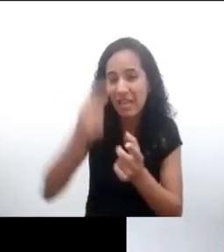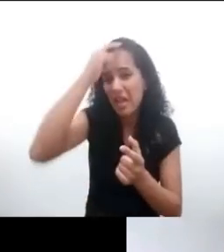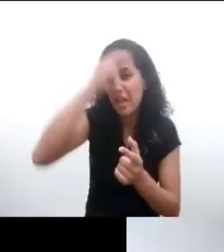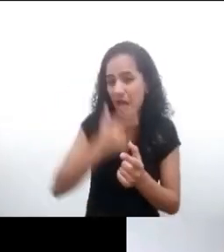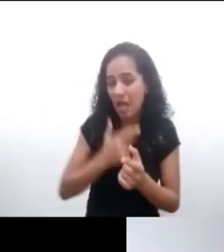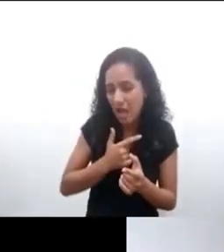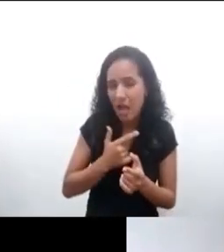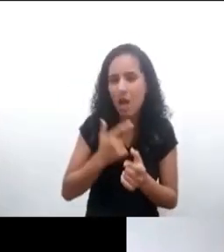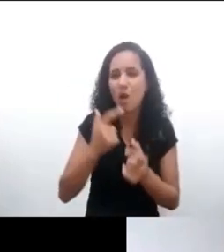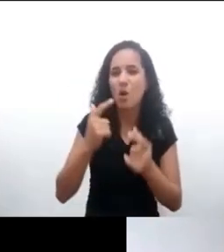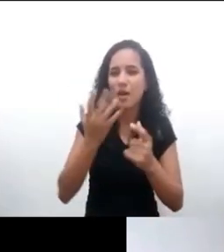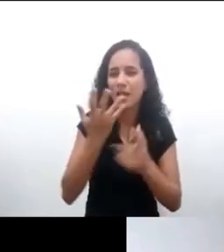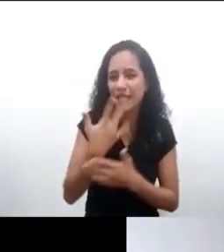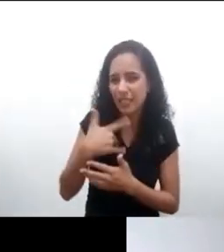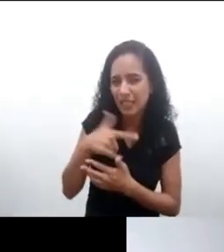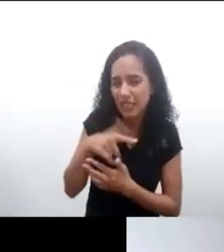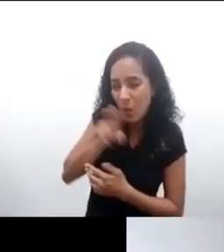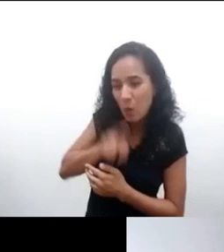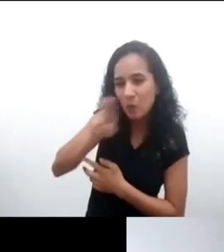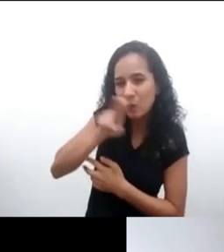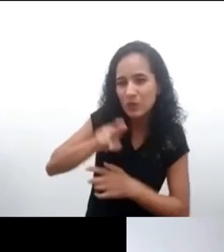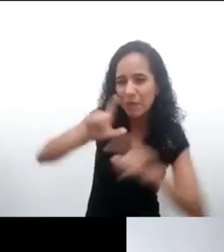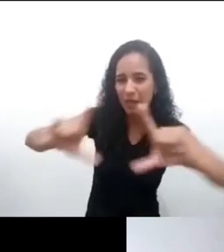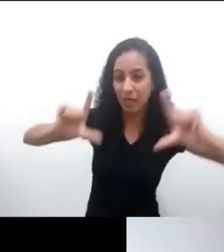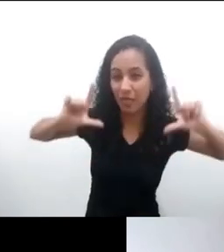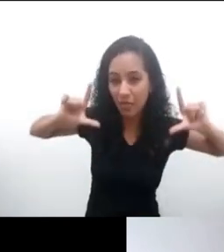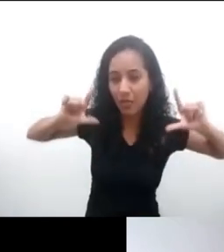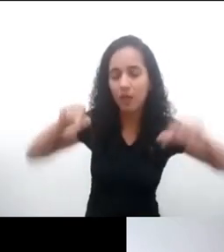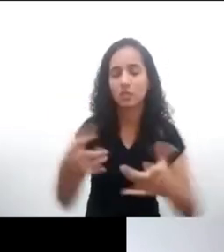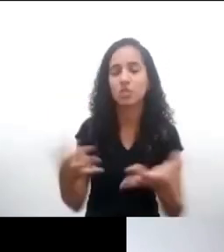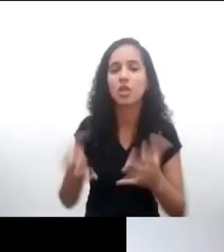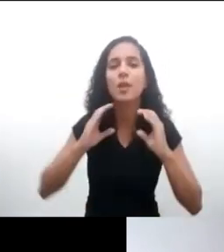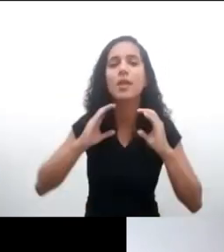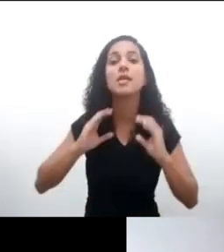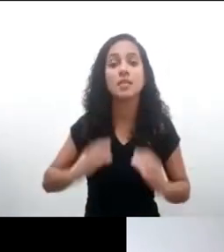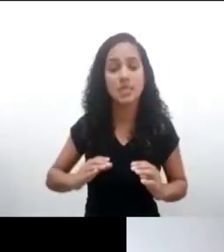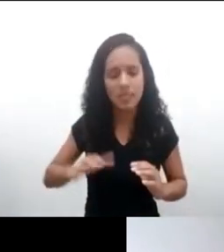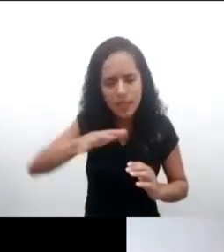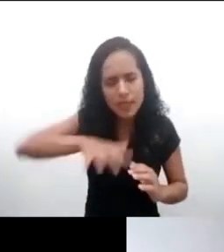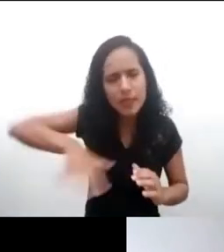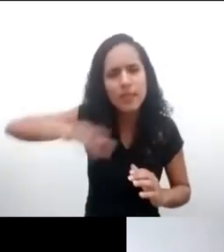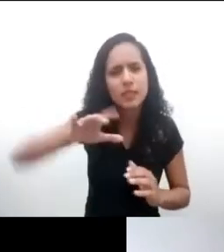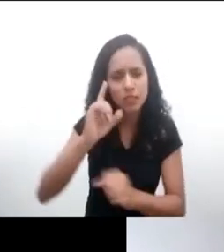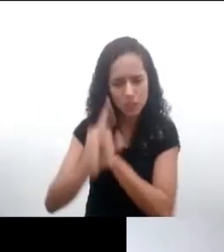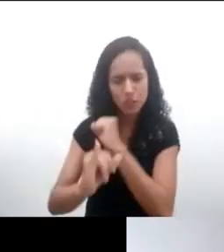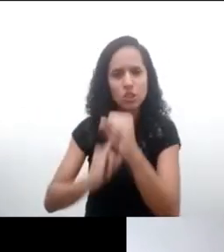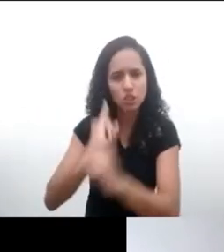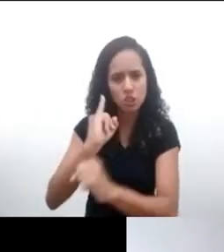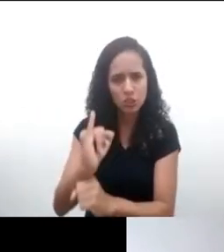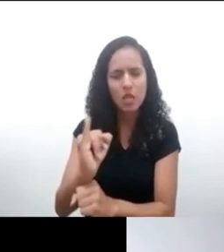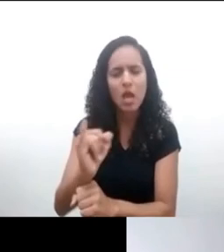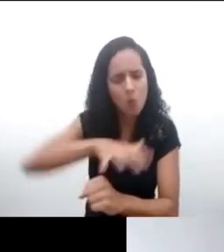con mucha explotación de la experiencia del niño y de la niña. Lo que buscamos es espacios de